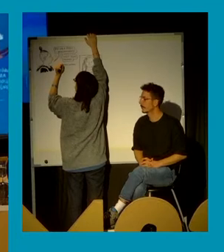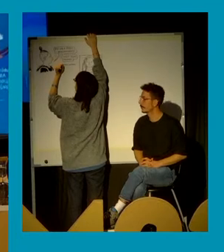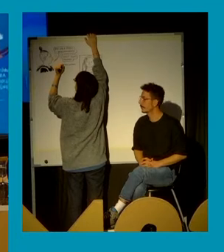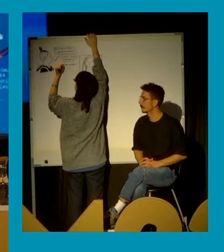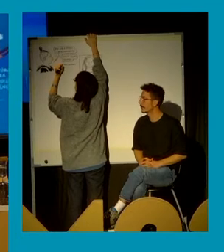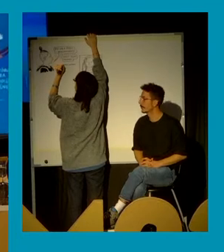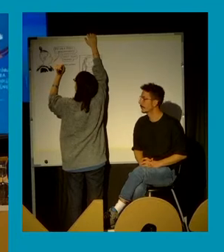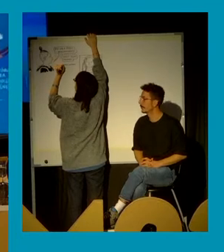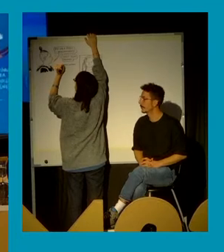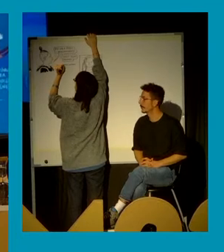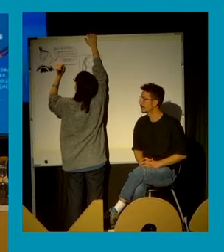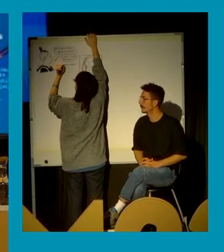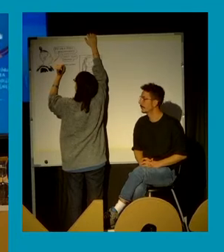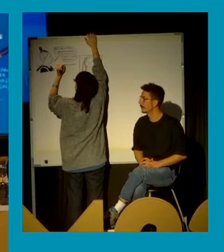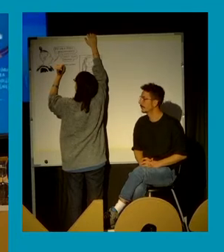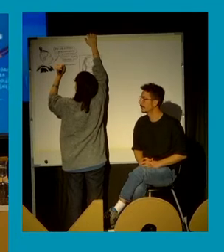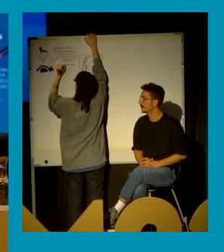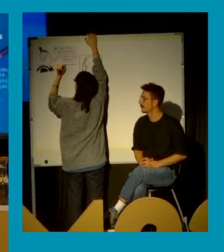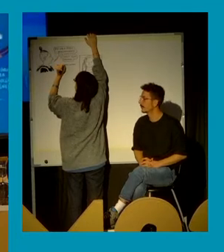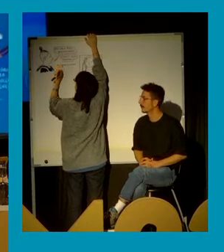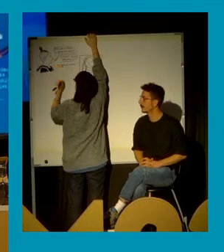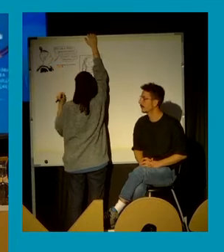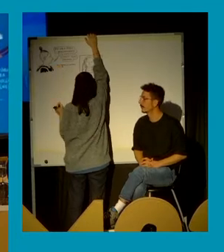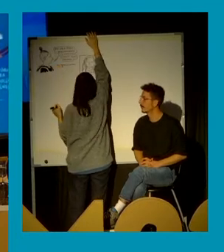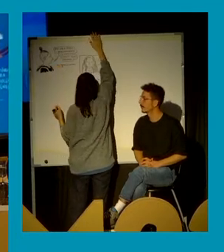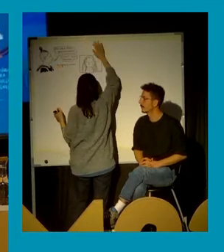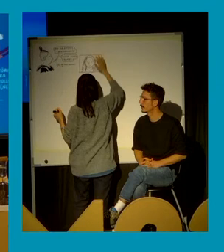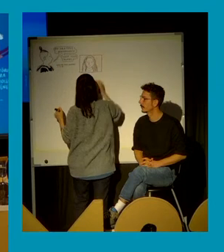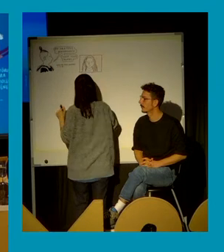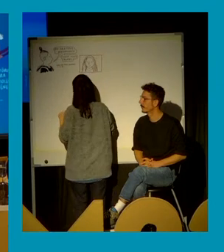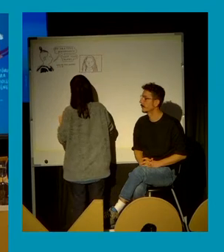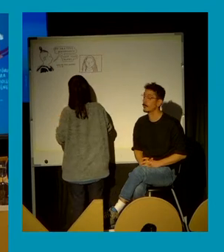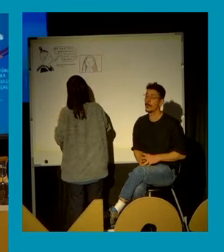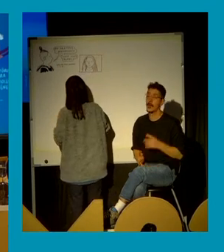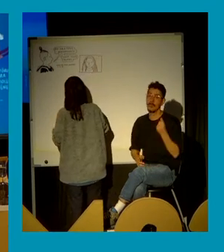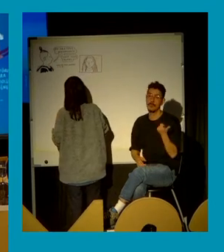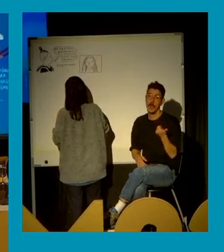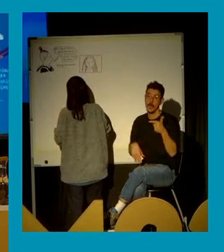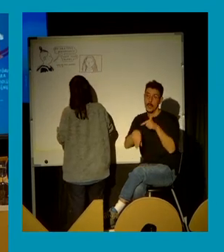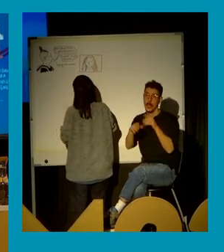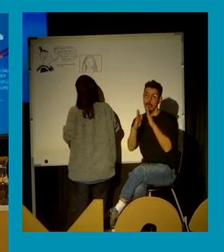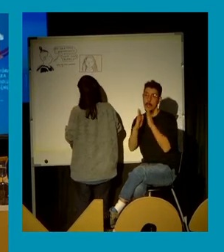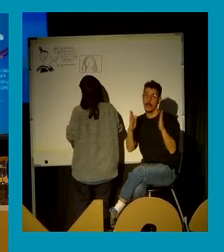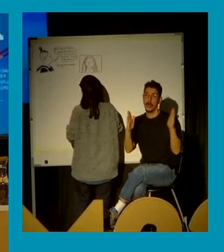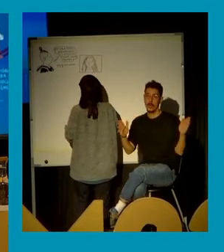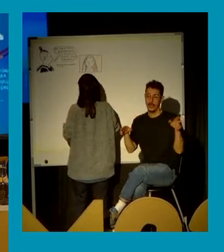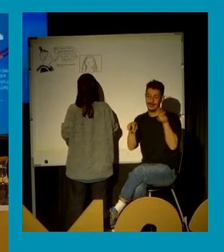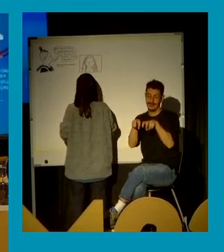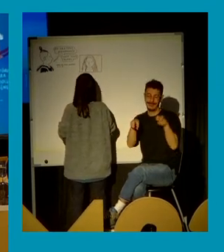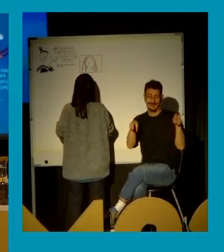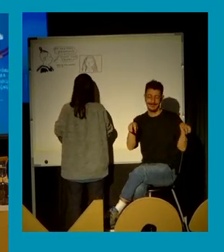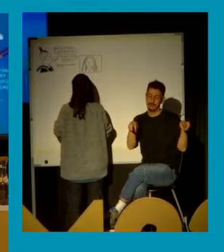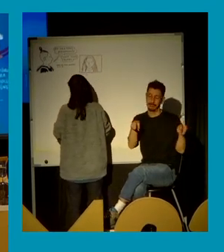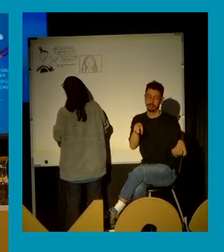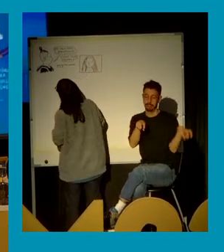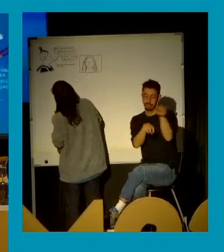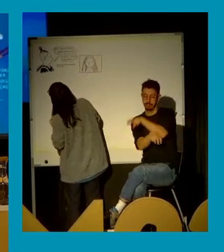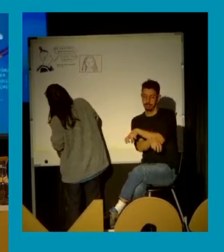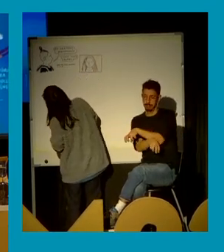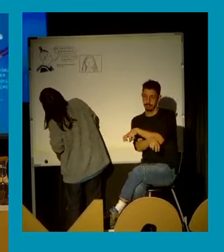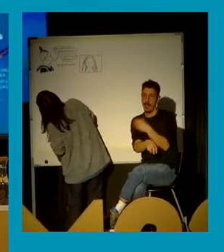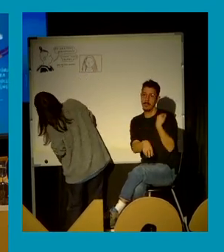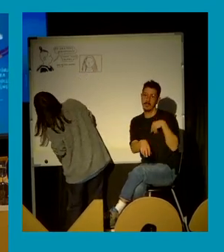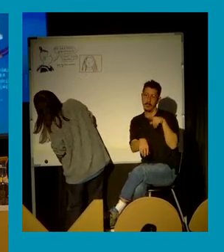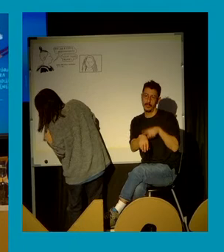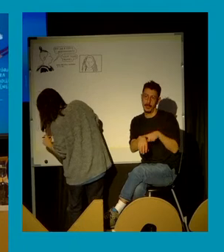¿Te doy paso, Loren? Sí. Vale, yo creo que vamos a hacer una alteración en el orden para... Doncs farem un cambio en los problemas técnicos,